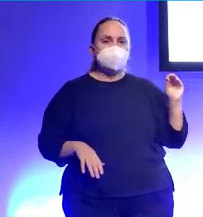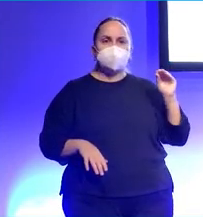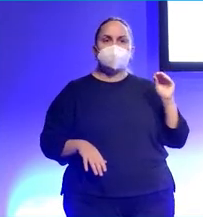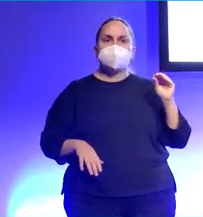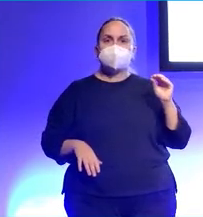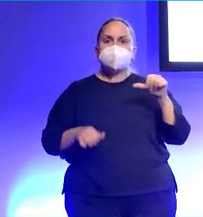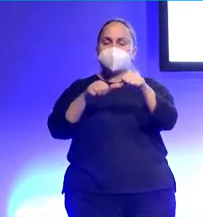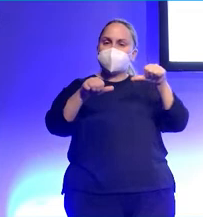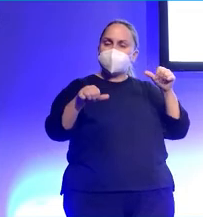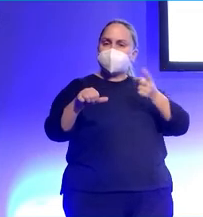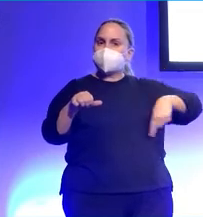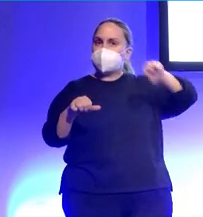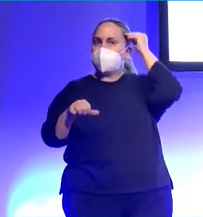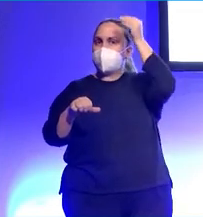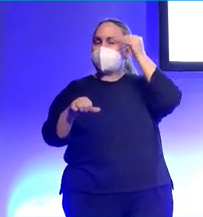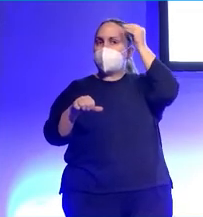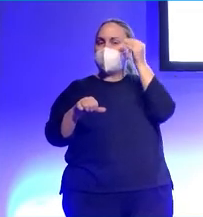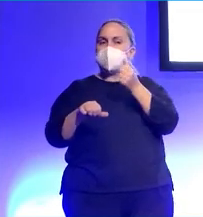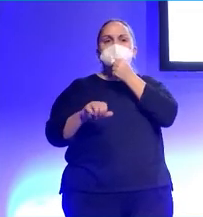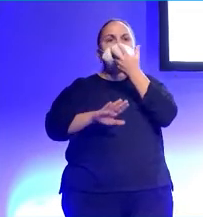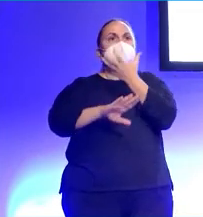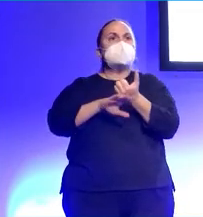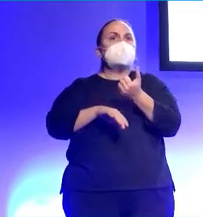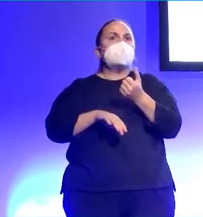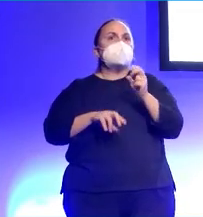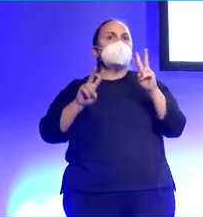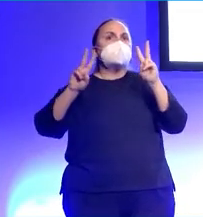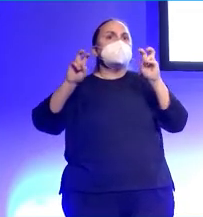se ha planteado montar un podcast sobre algo?